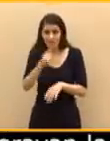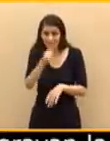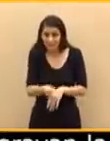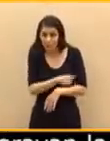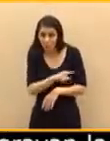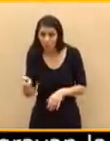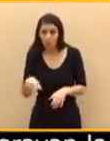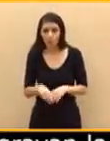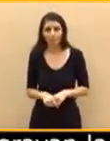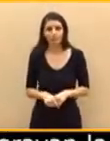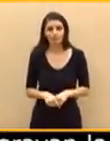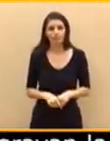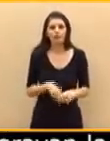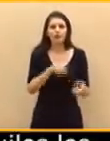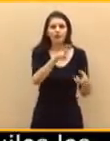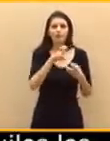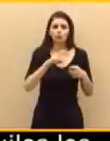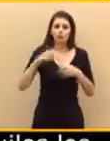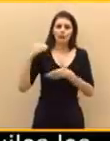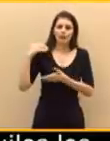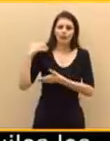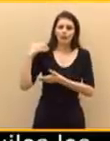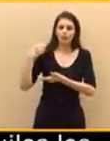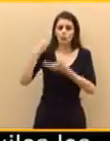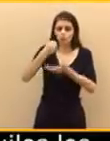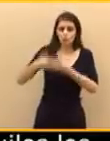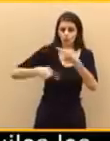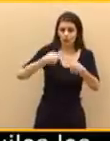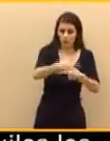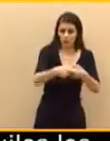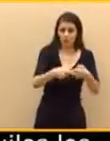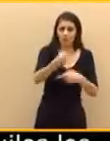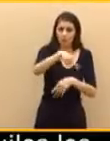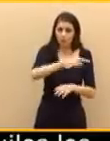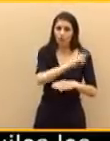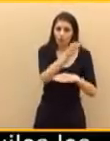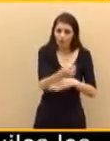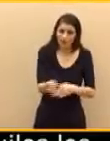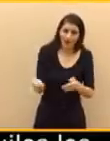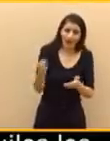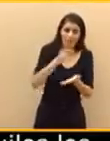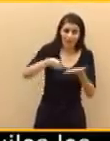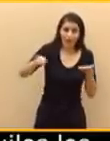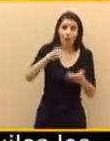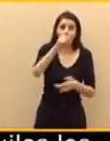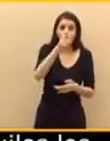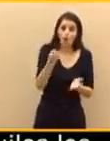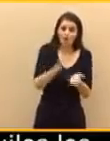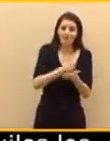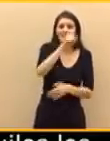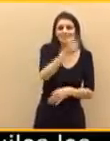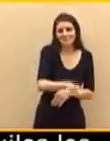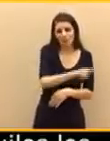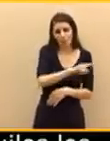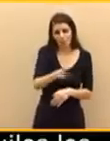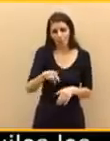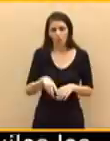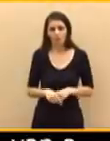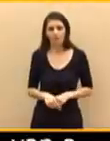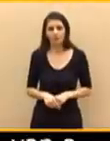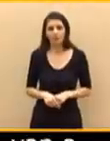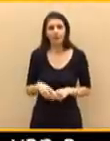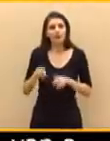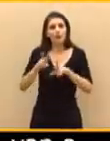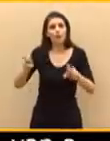impuesto de sucesiones y donaciones sobre el patrimonio neto de los españoles? Sí o no. ¿Van a impulsar una nueva fiscalidad verde con la